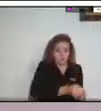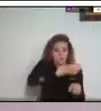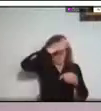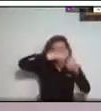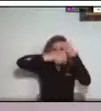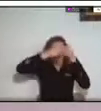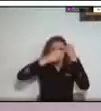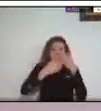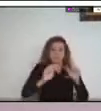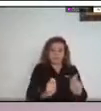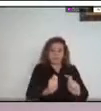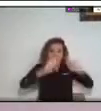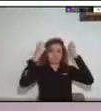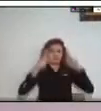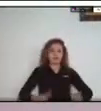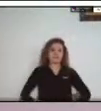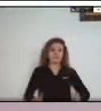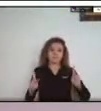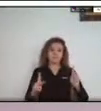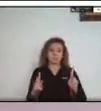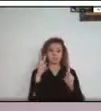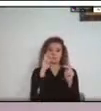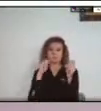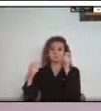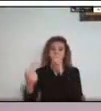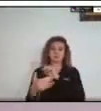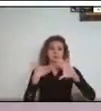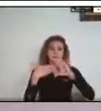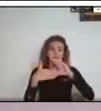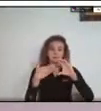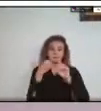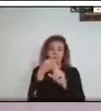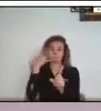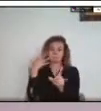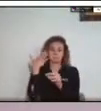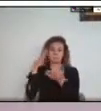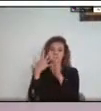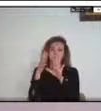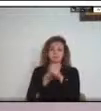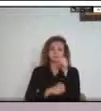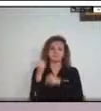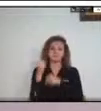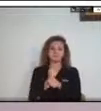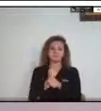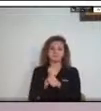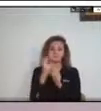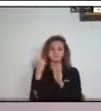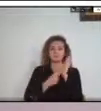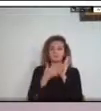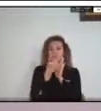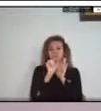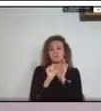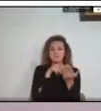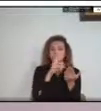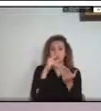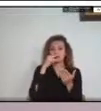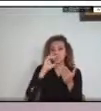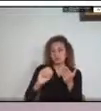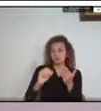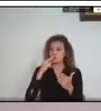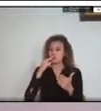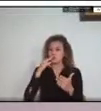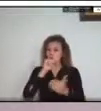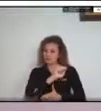sus impactos como lo fue en la Niño 2010-2011 y el Niño 2014-2015, muy recordado en la Orinoquía